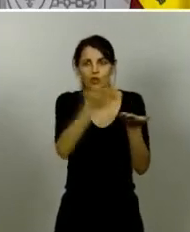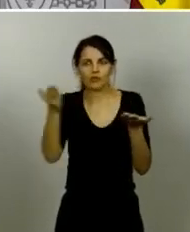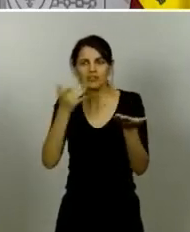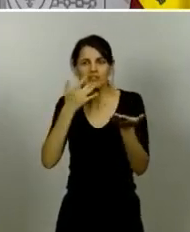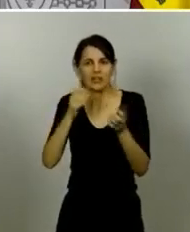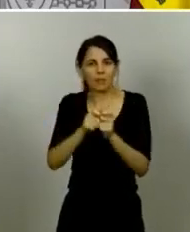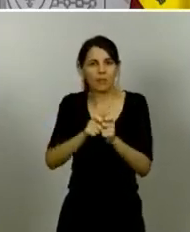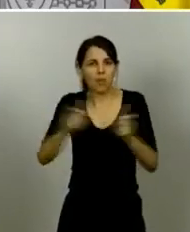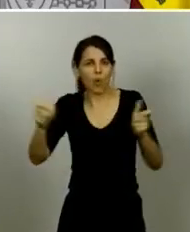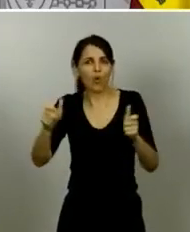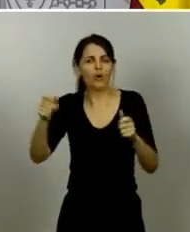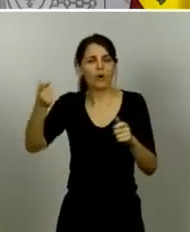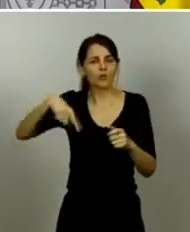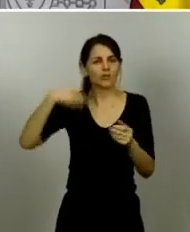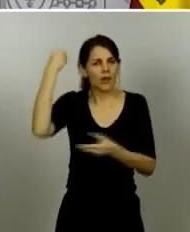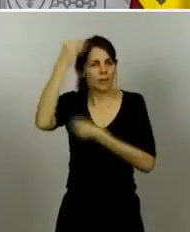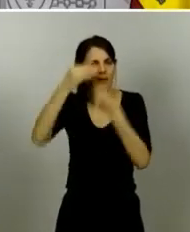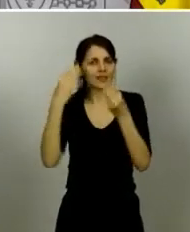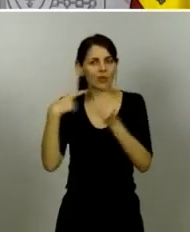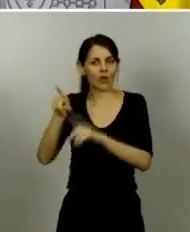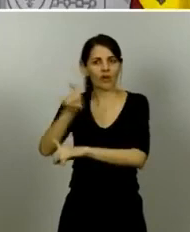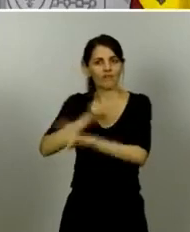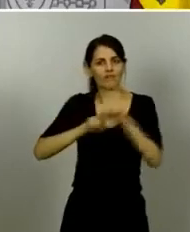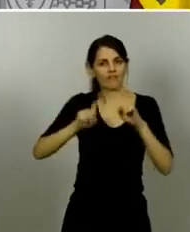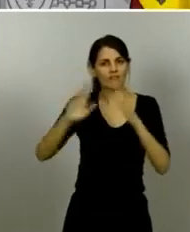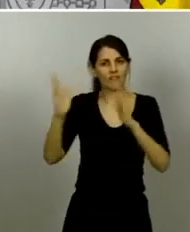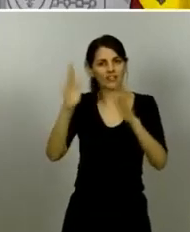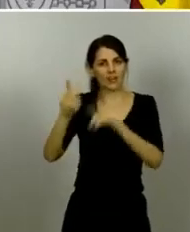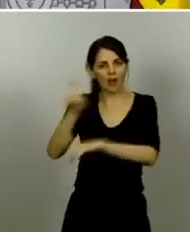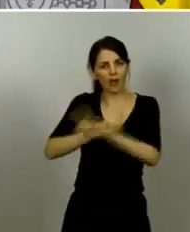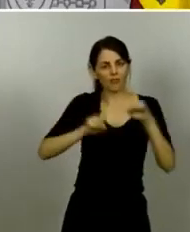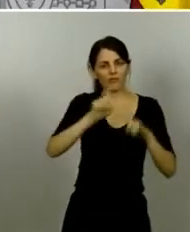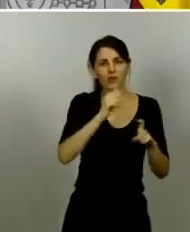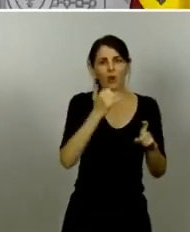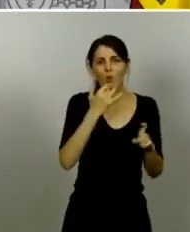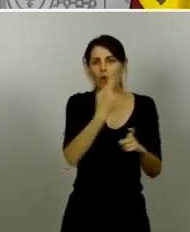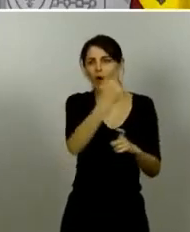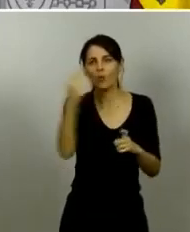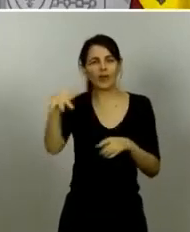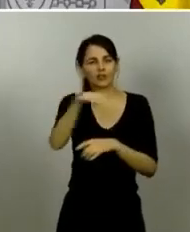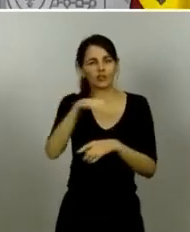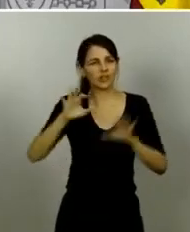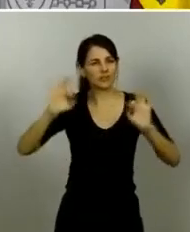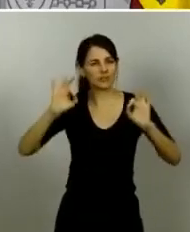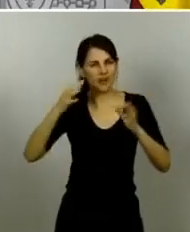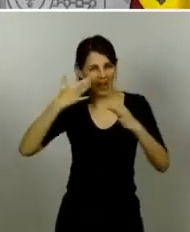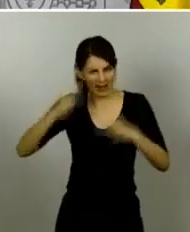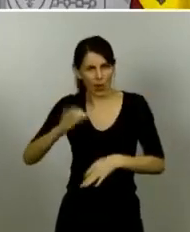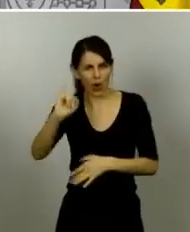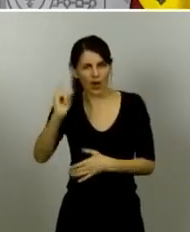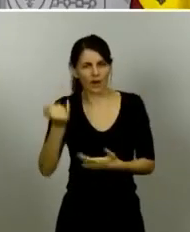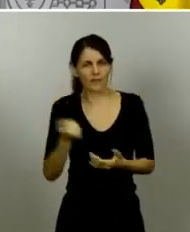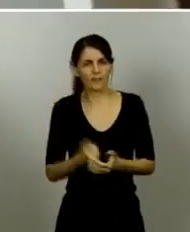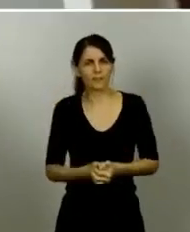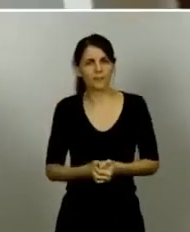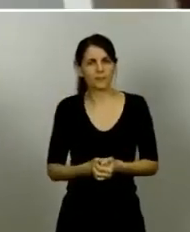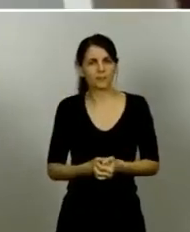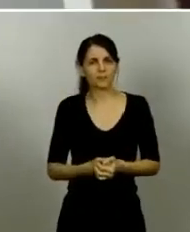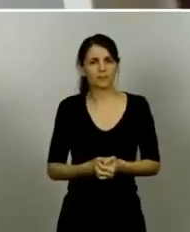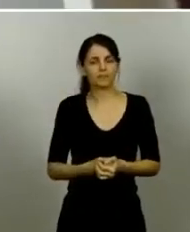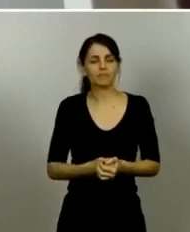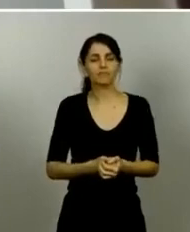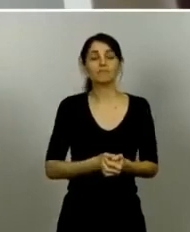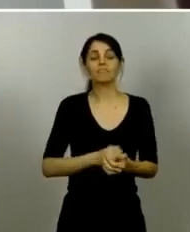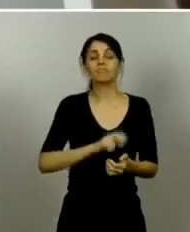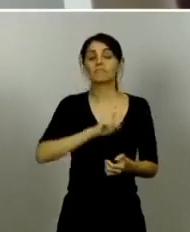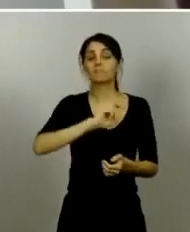alguna zona que esté en riesgo de retroceder ya sea a fase 1 o a la fase 0 y luego por otro lado le quería preguntar